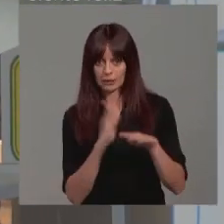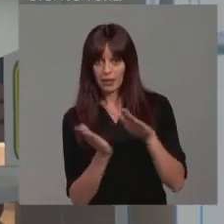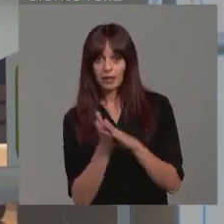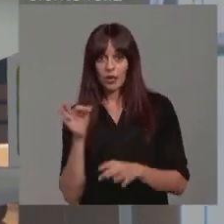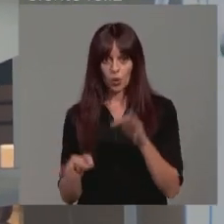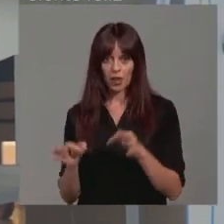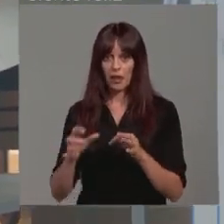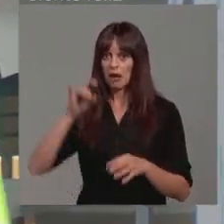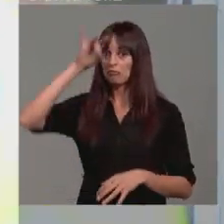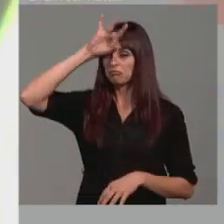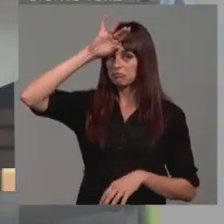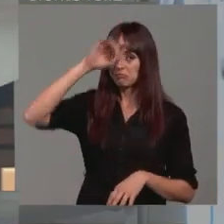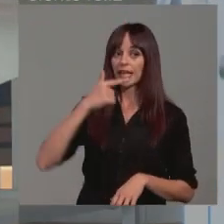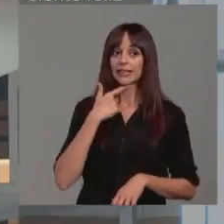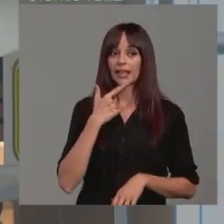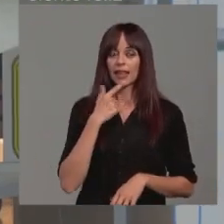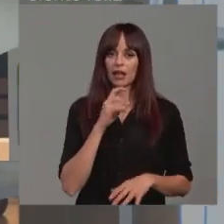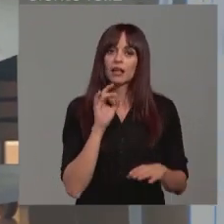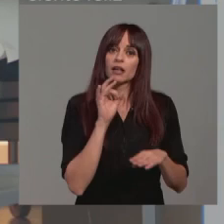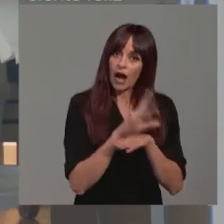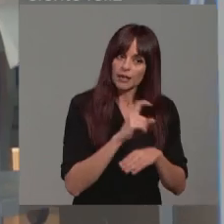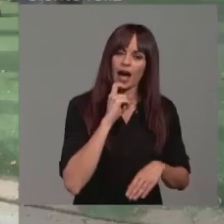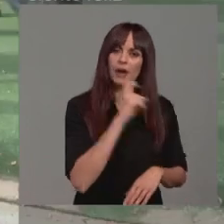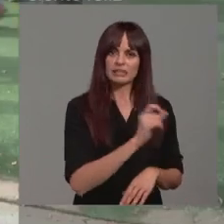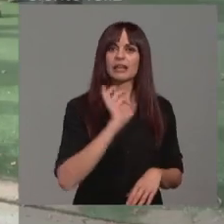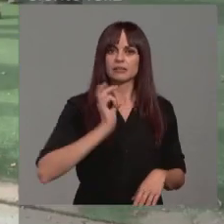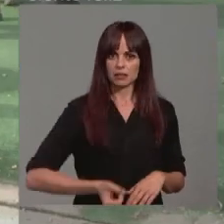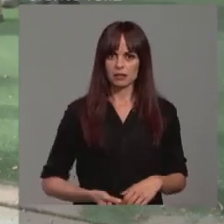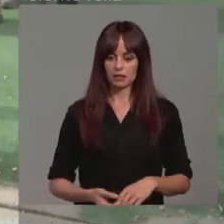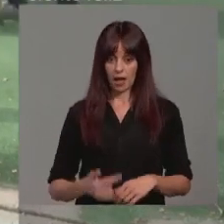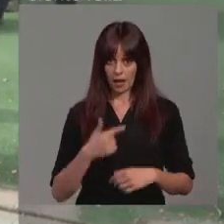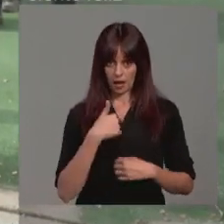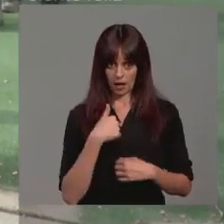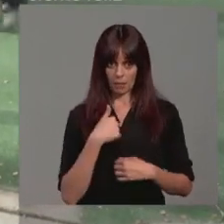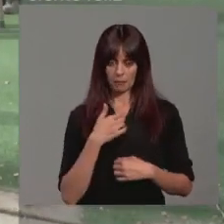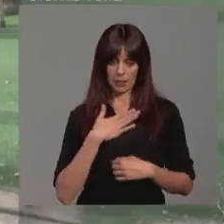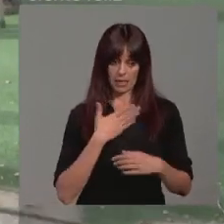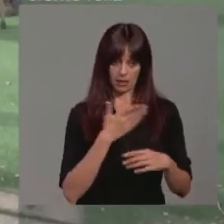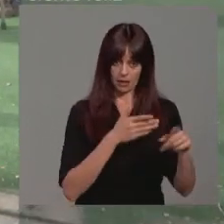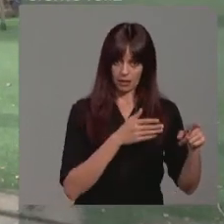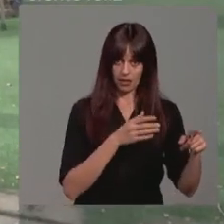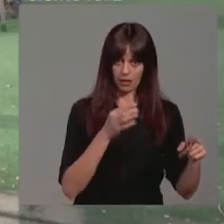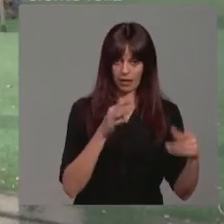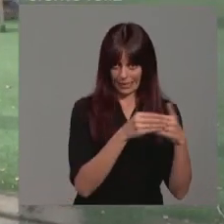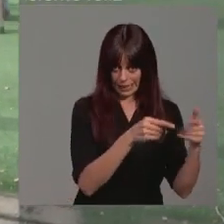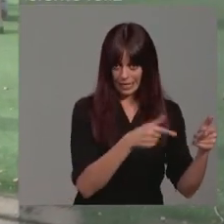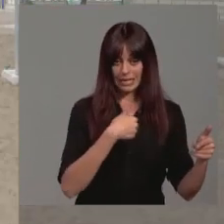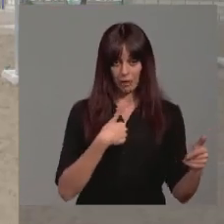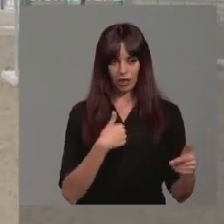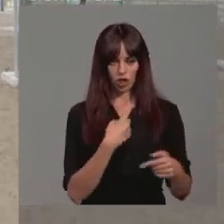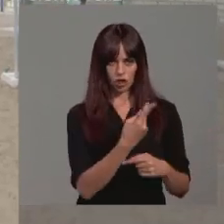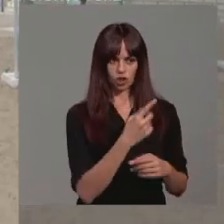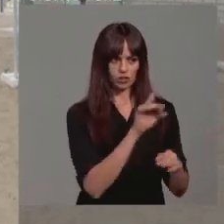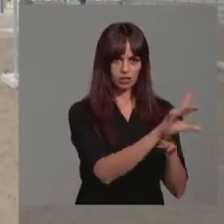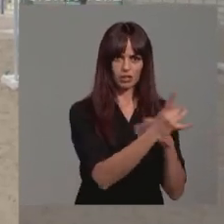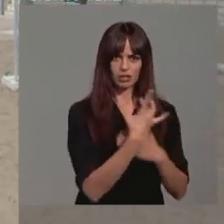sorprendentemente, salía que se nos había notificado, que se me había notificado tanto a mi representada como a mí personalmente. O sea,